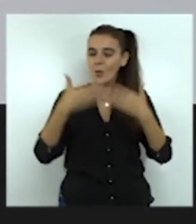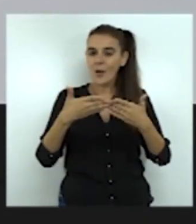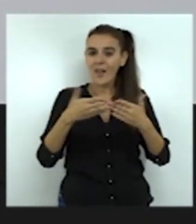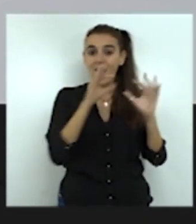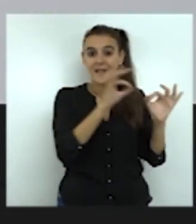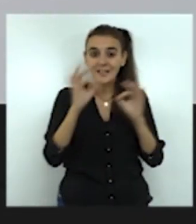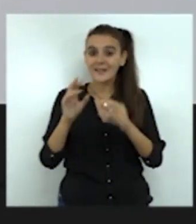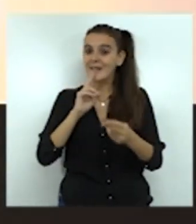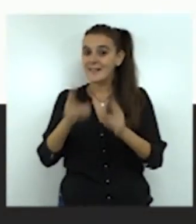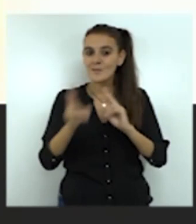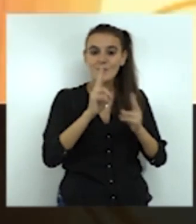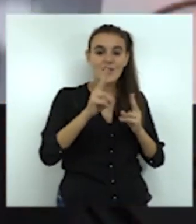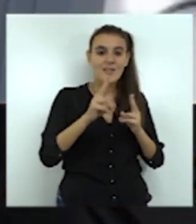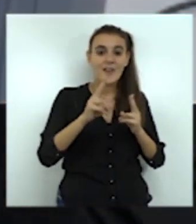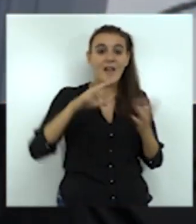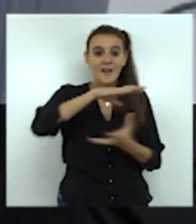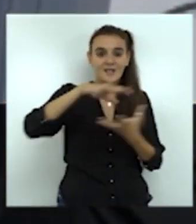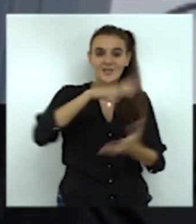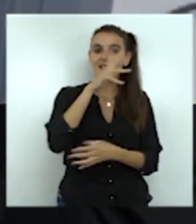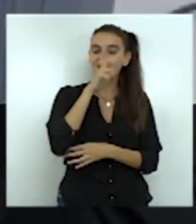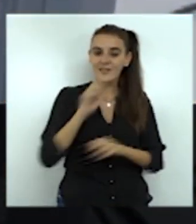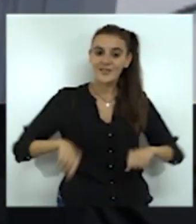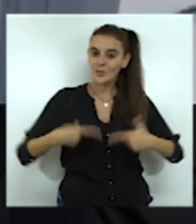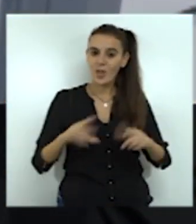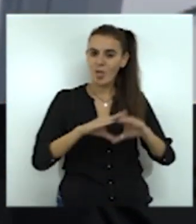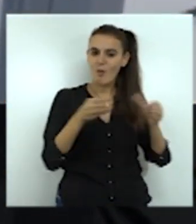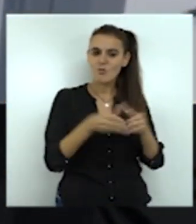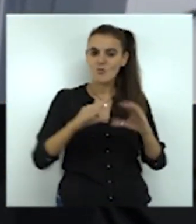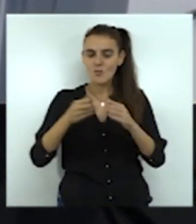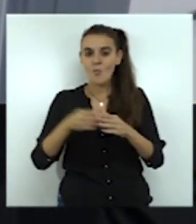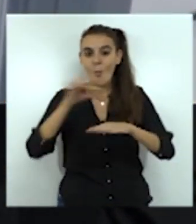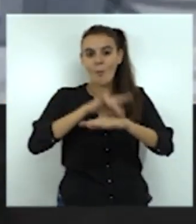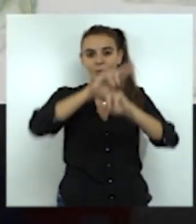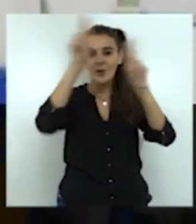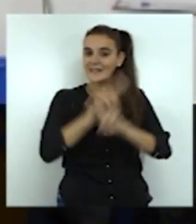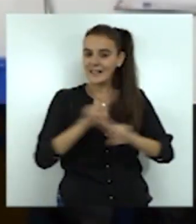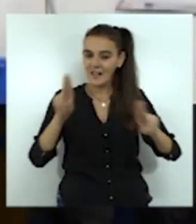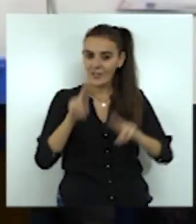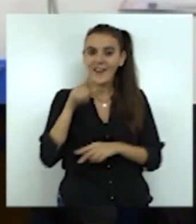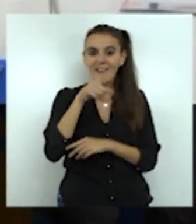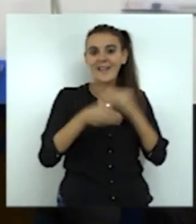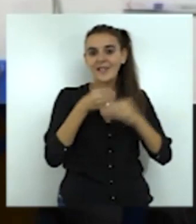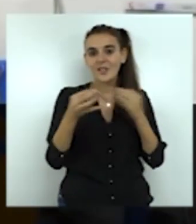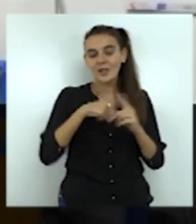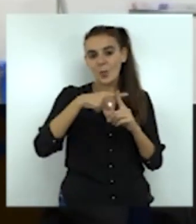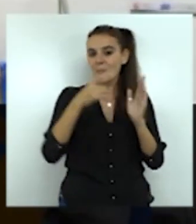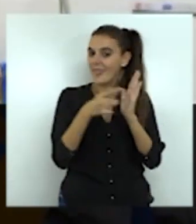catástrofes naturales por parte de los equipos médicos internacionales de forma que se asegure un nivel de calidad mínimo.